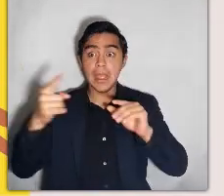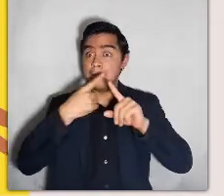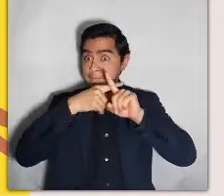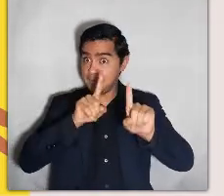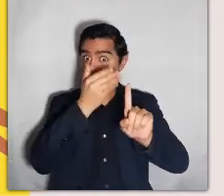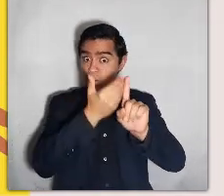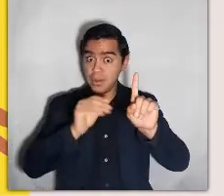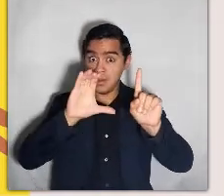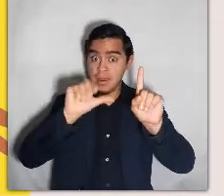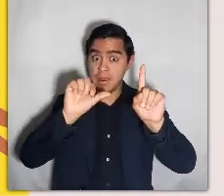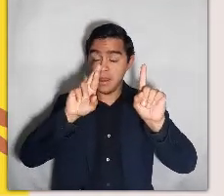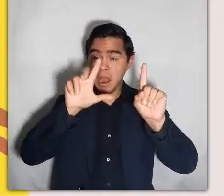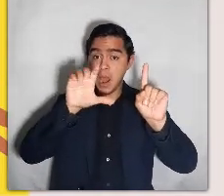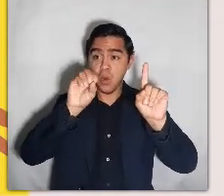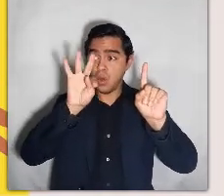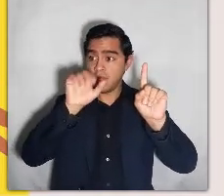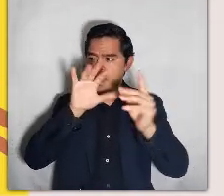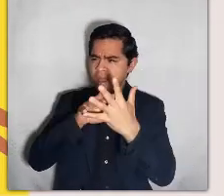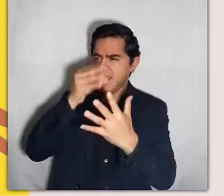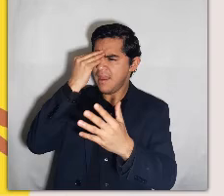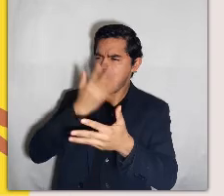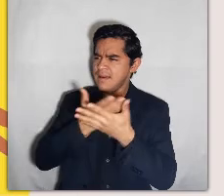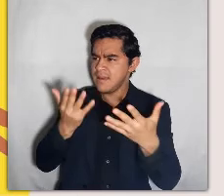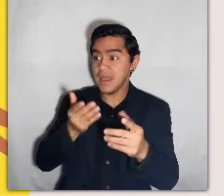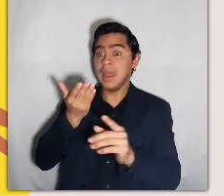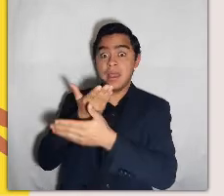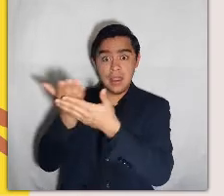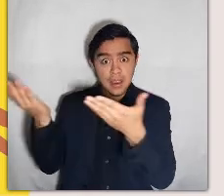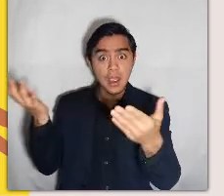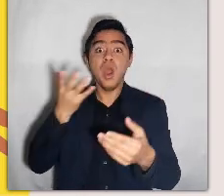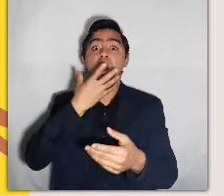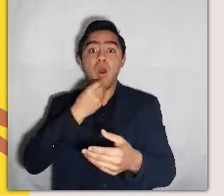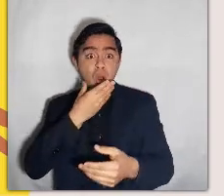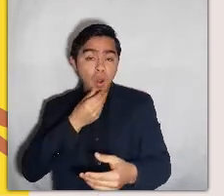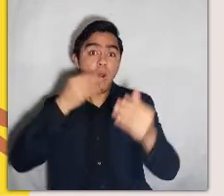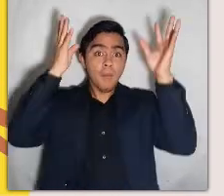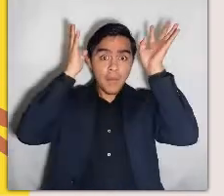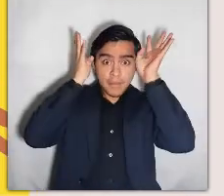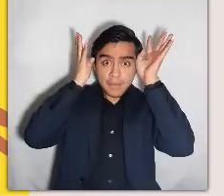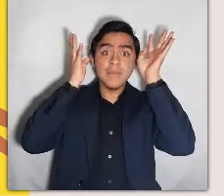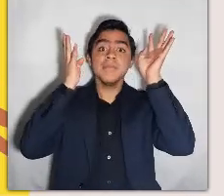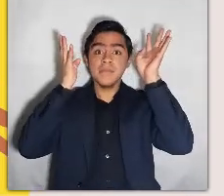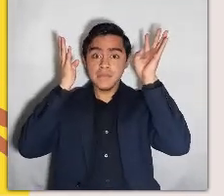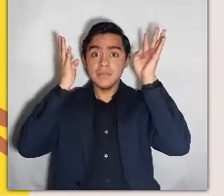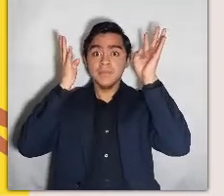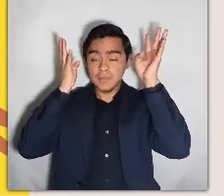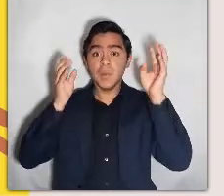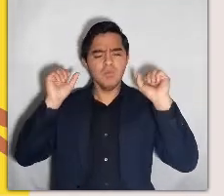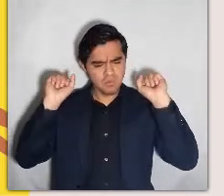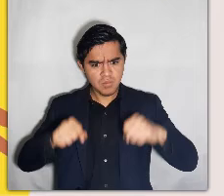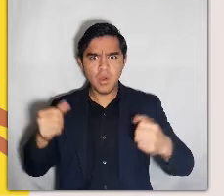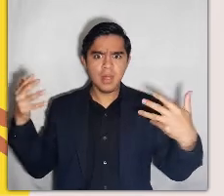marchó desconsolado de la fiesta, pero Carlota aprendió algo muy importante y es que los príncipes también